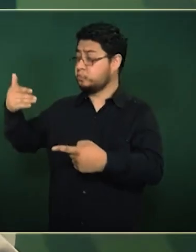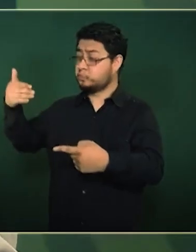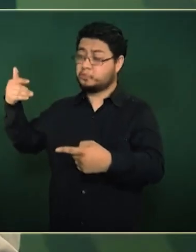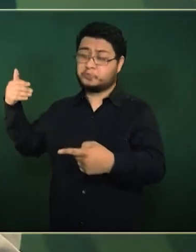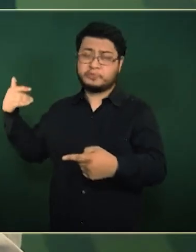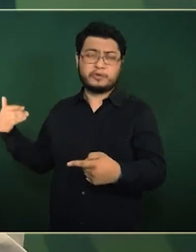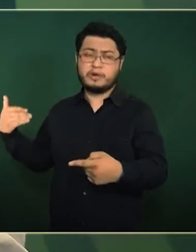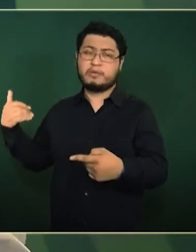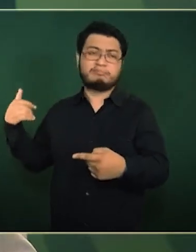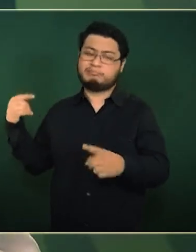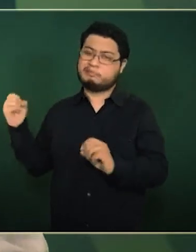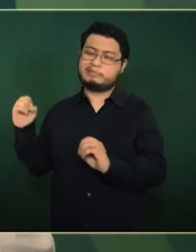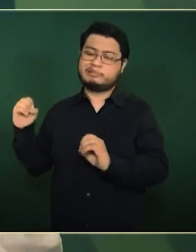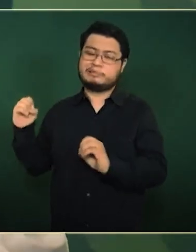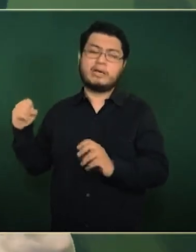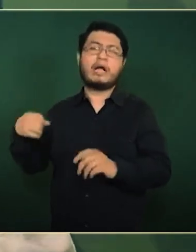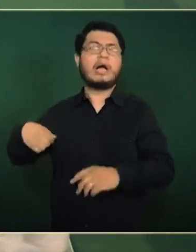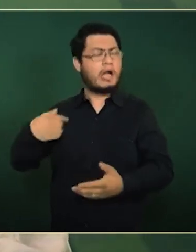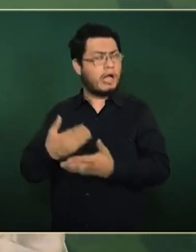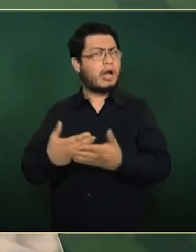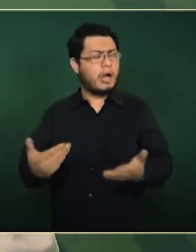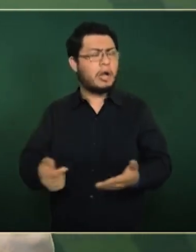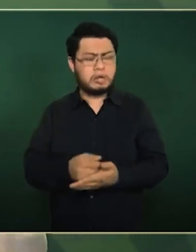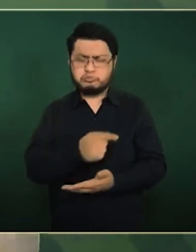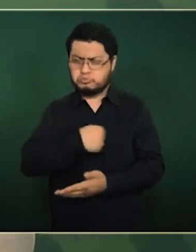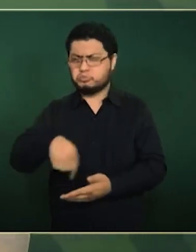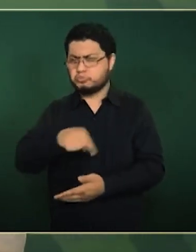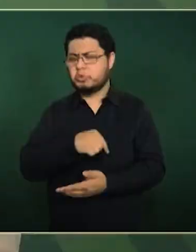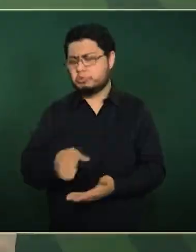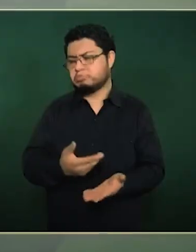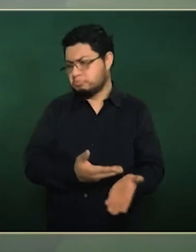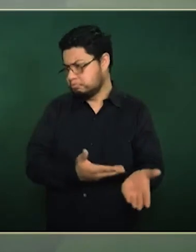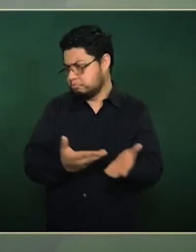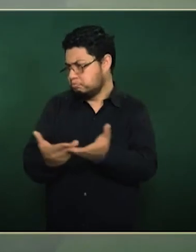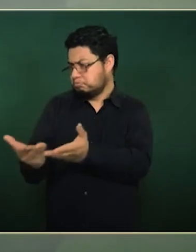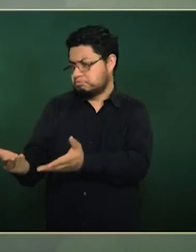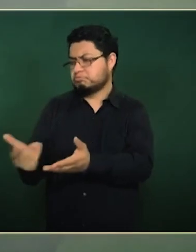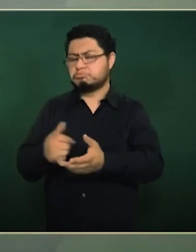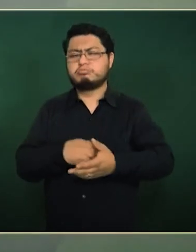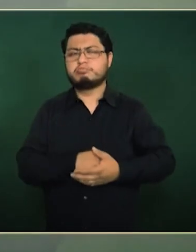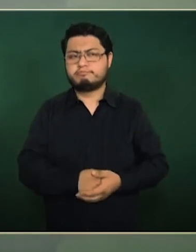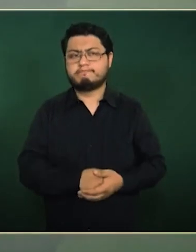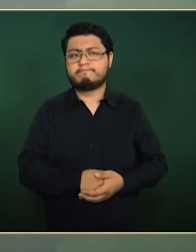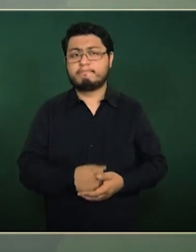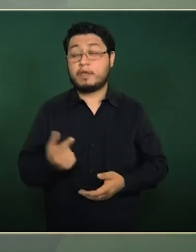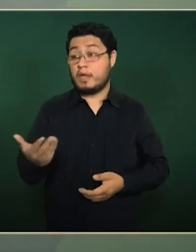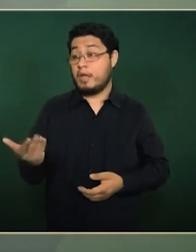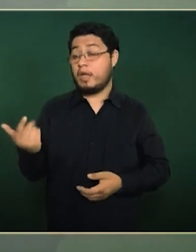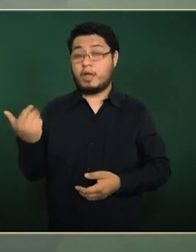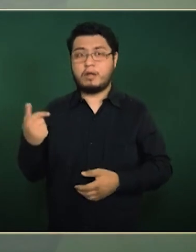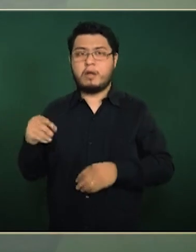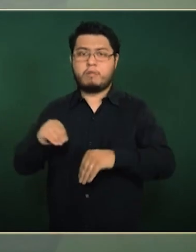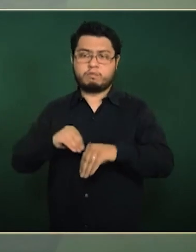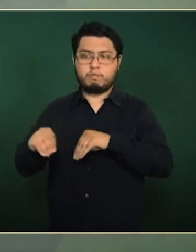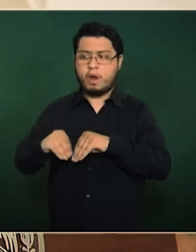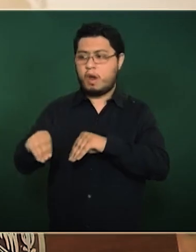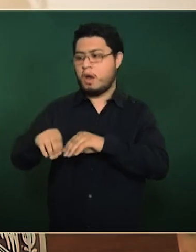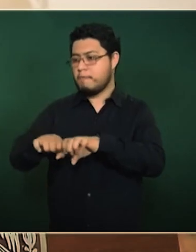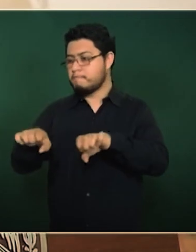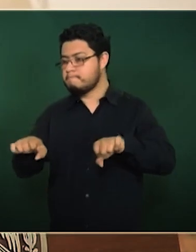Esto es un derecho conquistado por movimientos sociales,